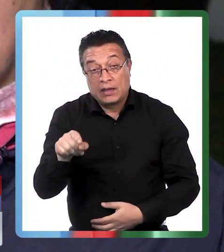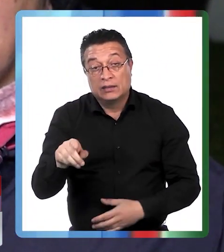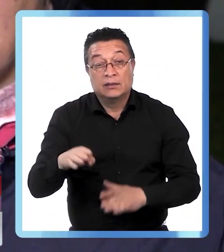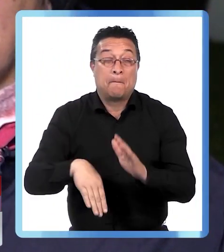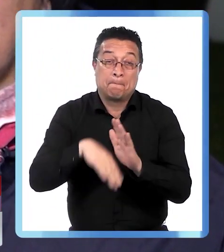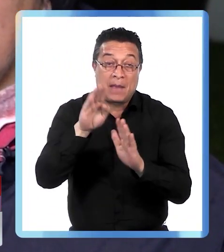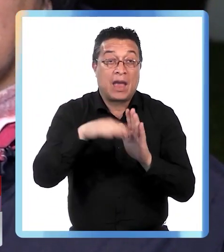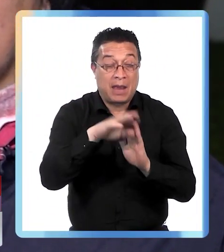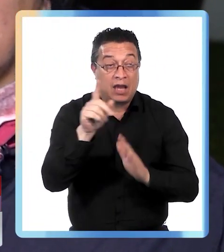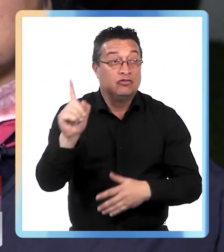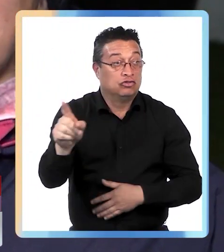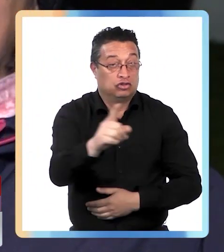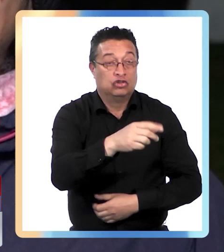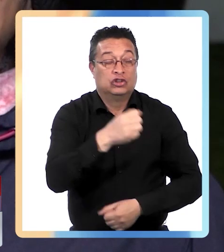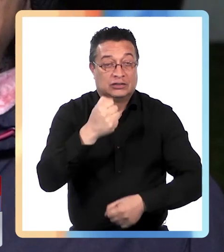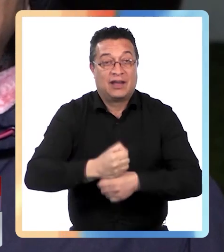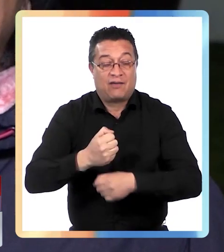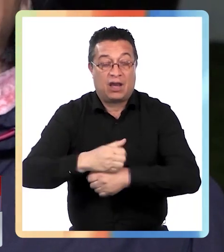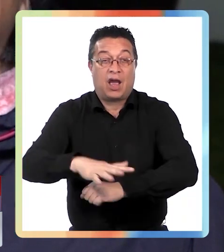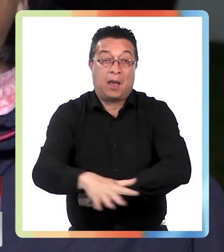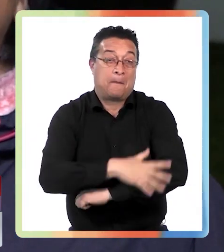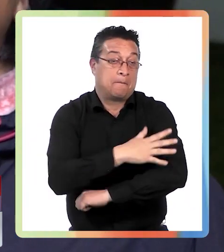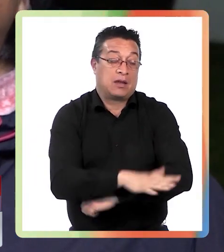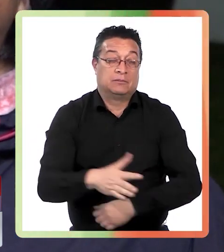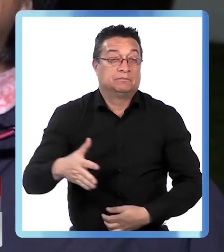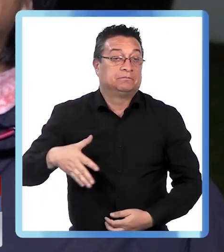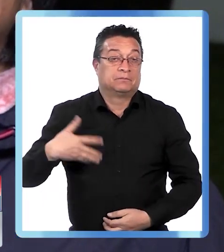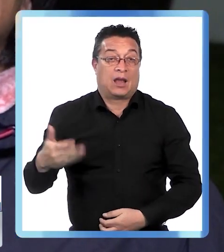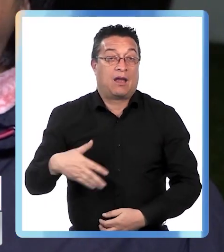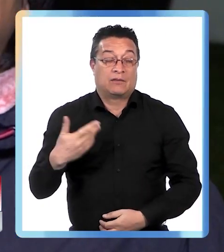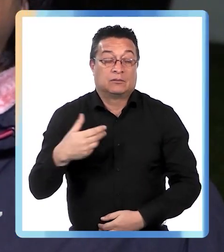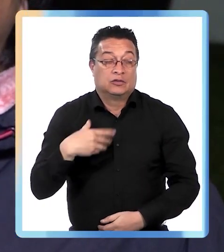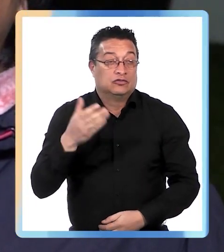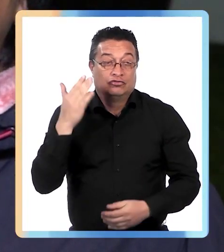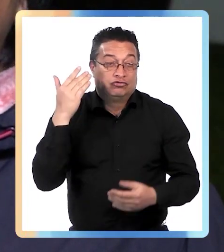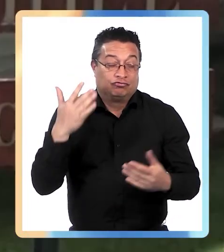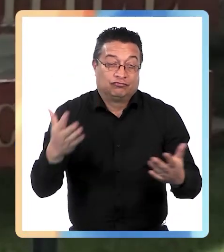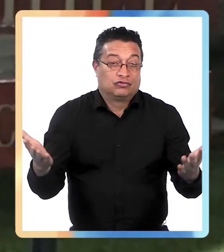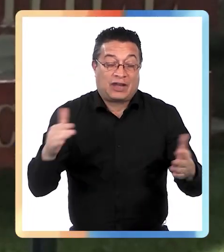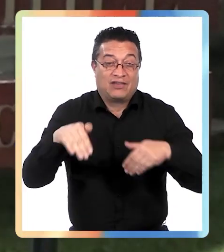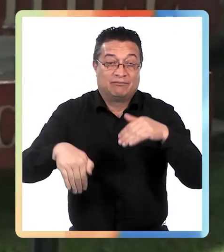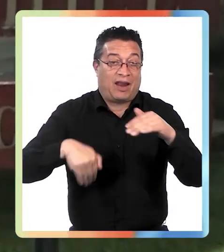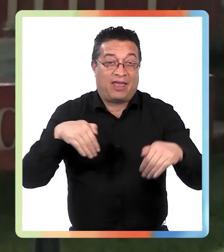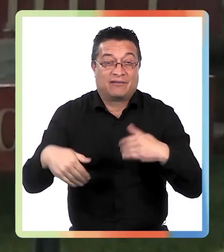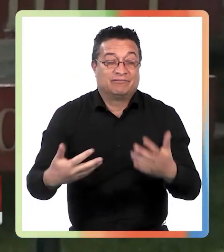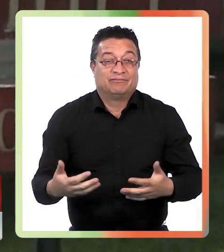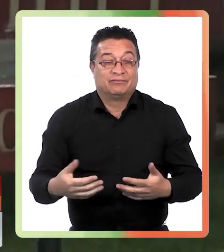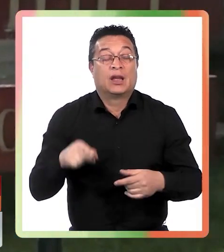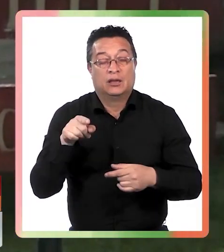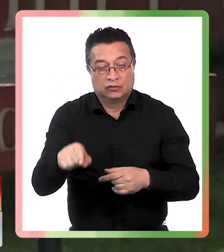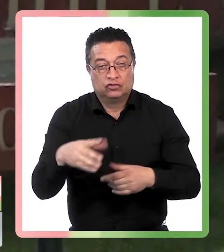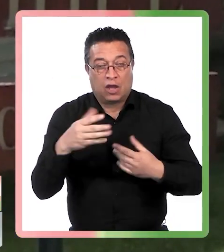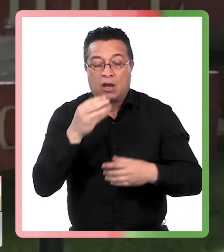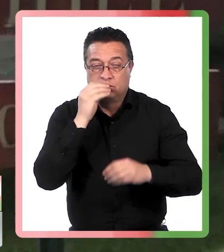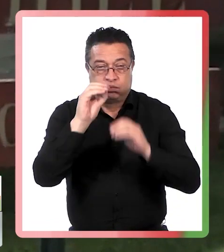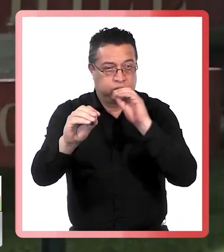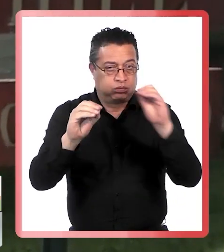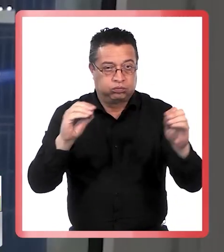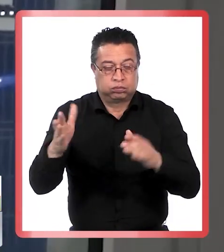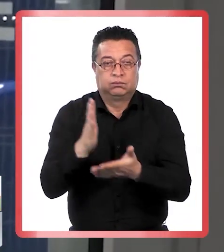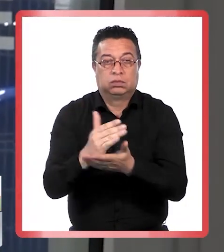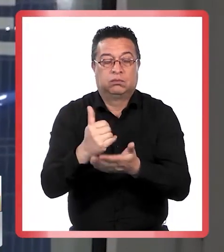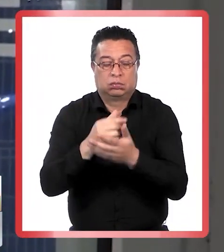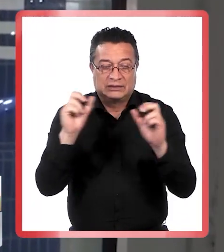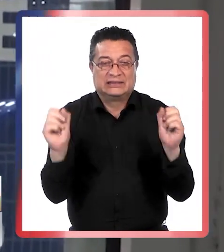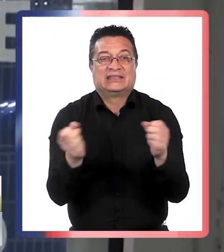la mayoría de la gente que trabaja en el mar, lamentablemente, no sabe nadar. De inmediato, personal naval activó el operativo